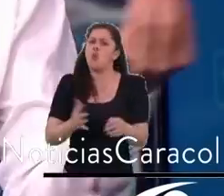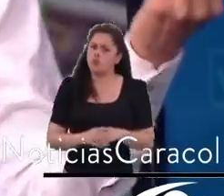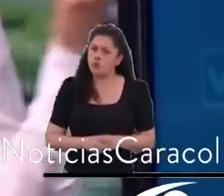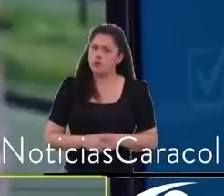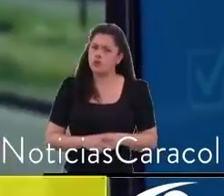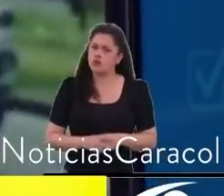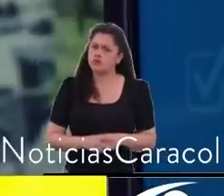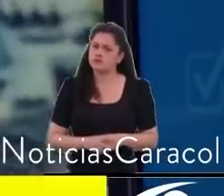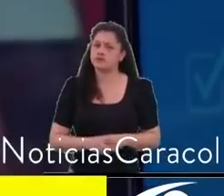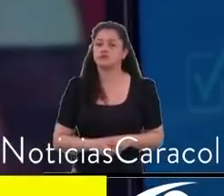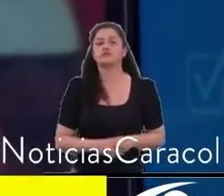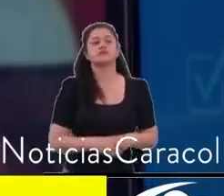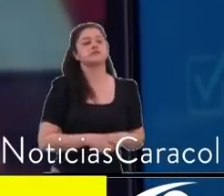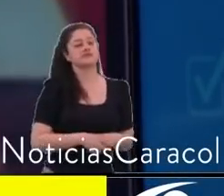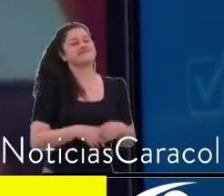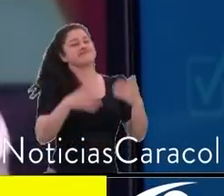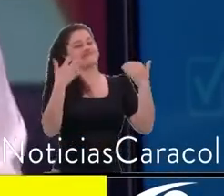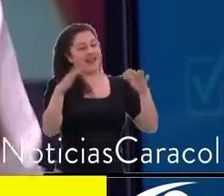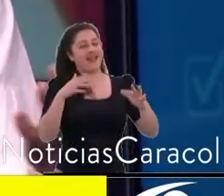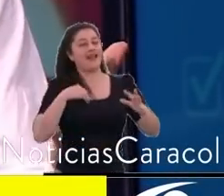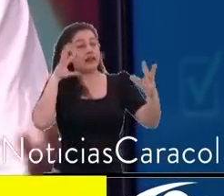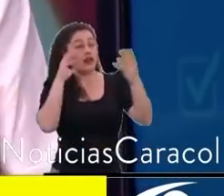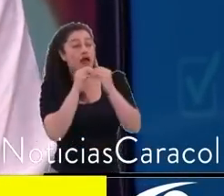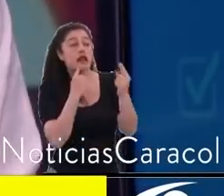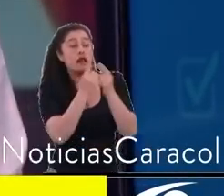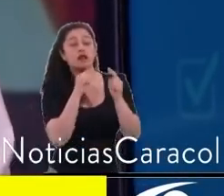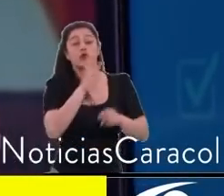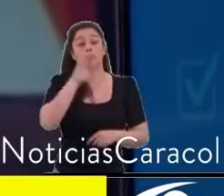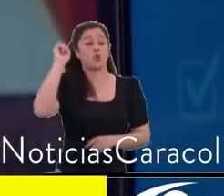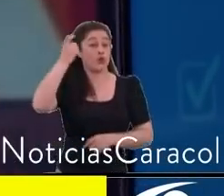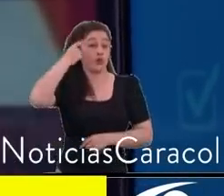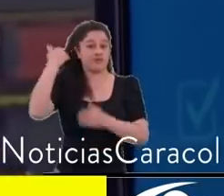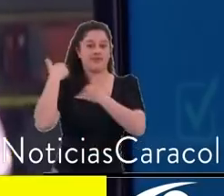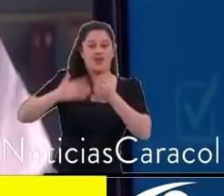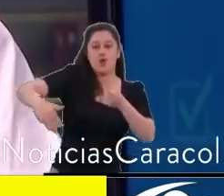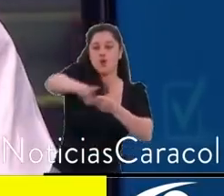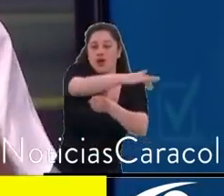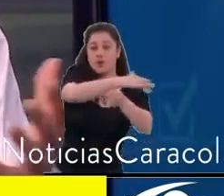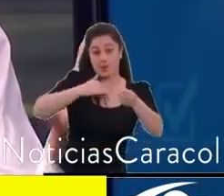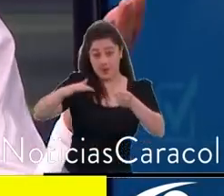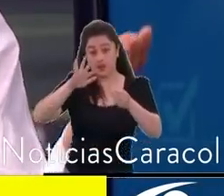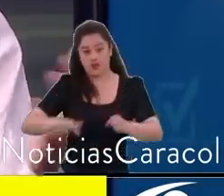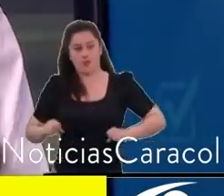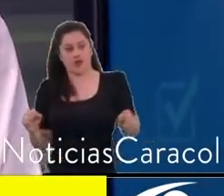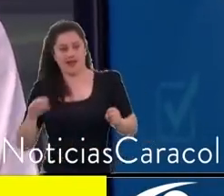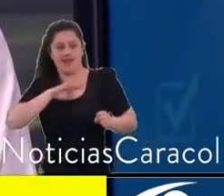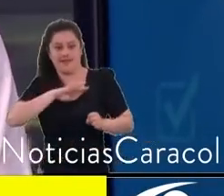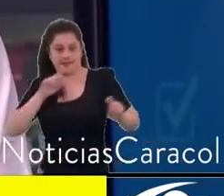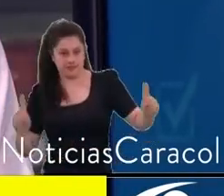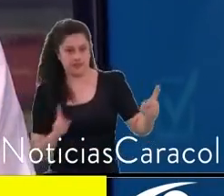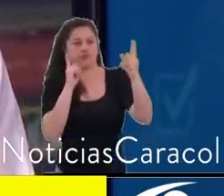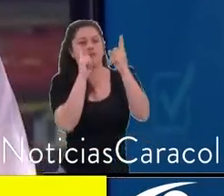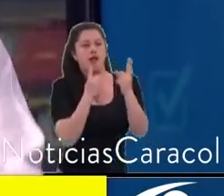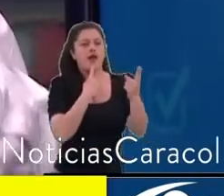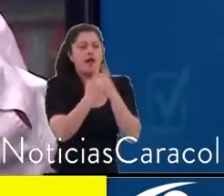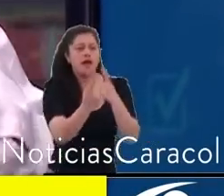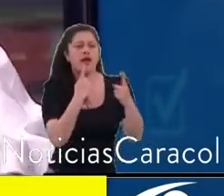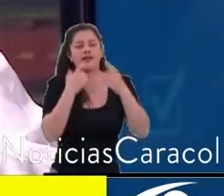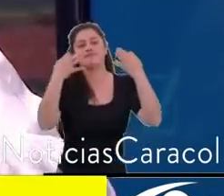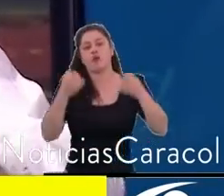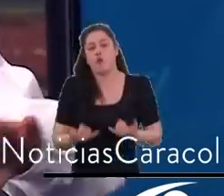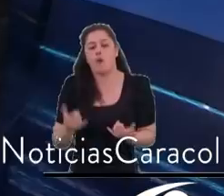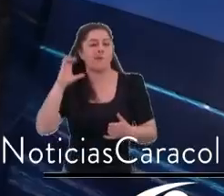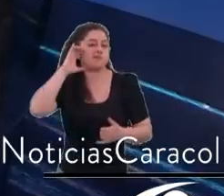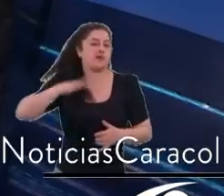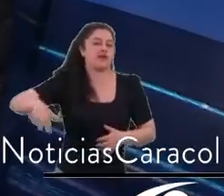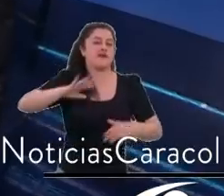gobernación de Cundimarca y nuestros vecinos, entonces estamos en vacaciones, ¿cierto? Aprovecho para darle feliz Navidad, Pascuas, feliz Año Nuevo a todos los bogotanos. Cerca